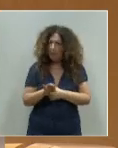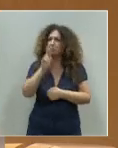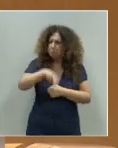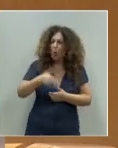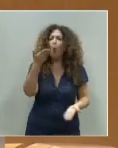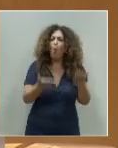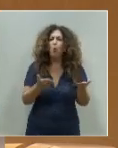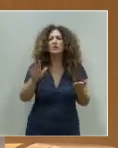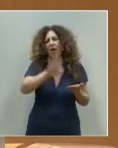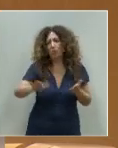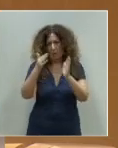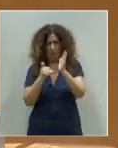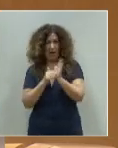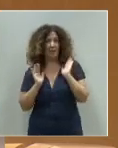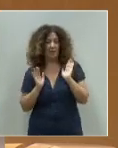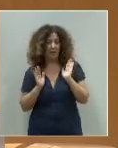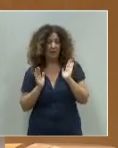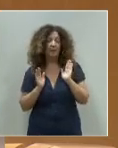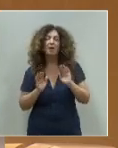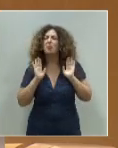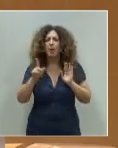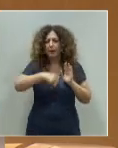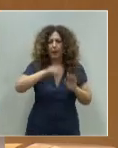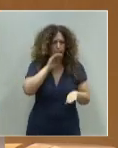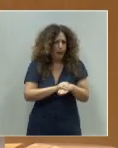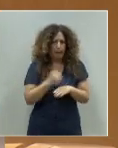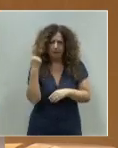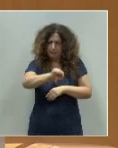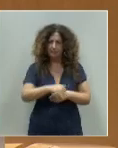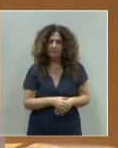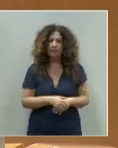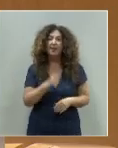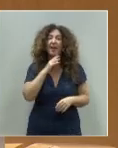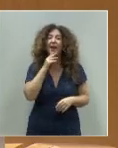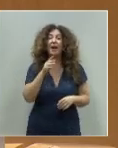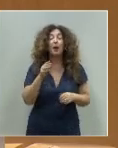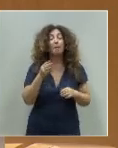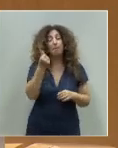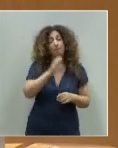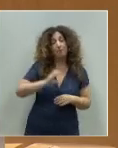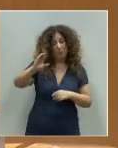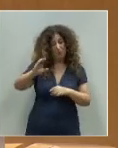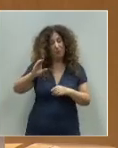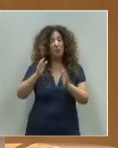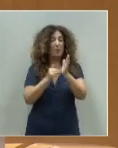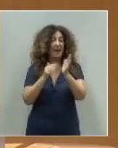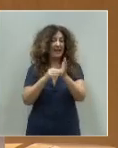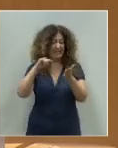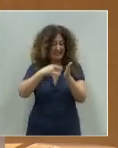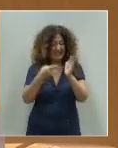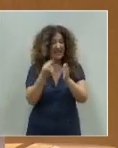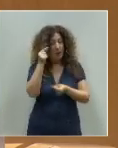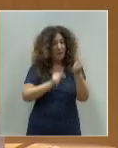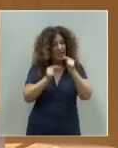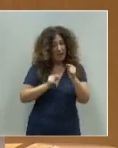en nuestra comunidad autónoma. Y siguen con ese incumplimiento los fondos que recibirá el país valenciano del sistema de financiación durante el año 2023.